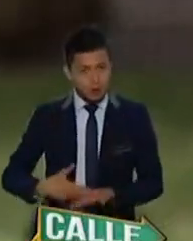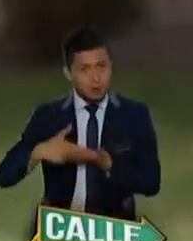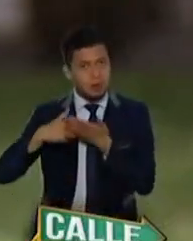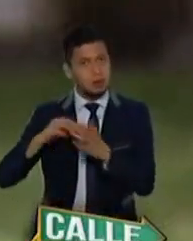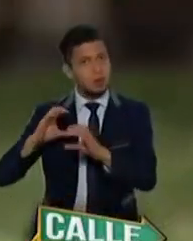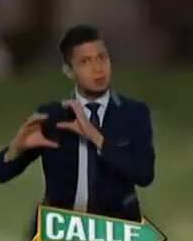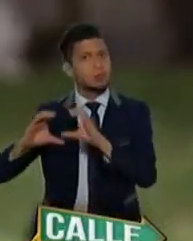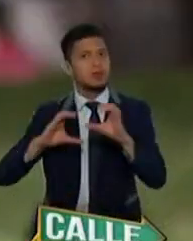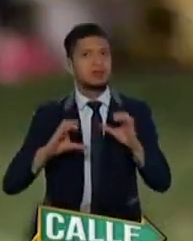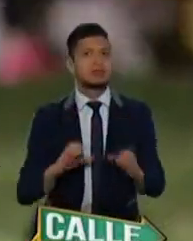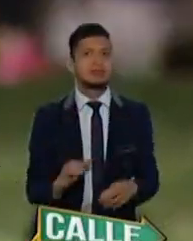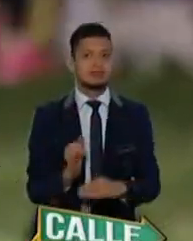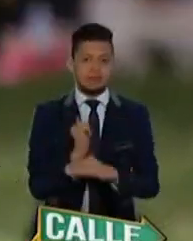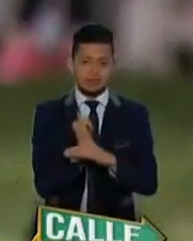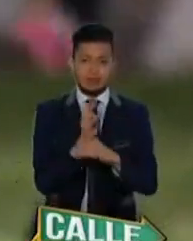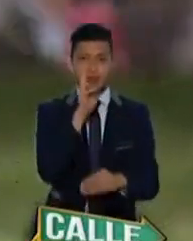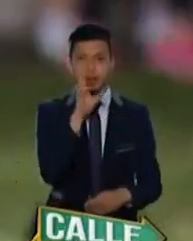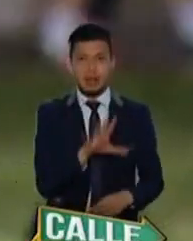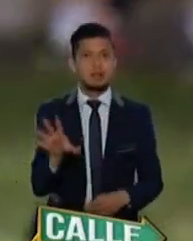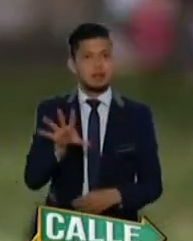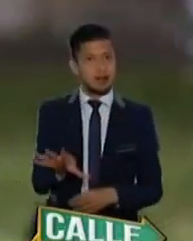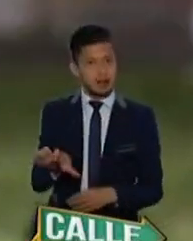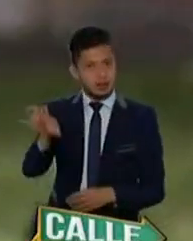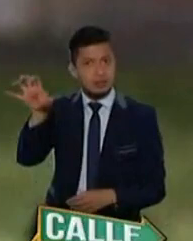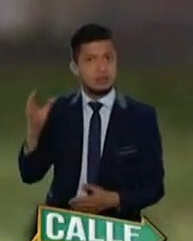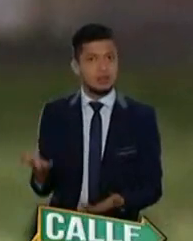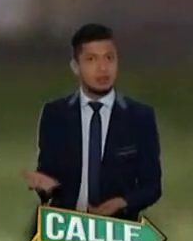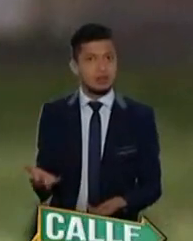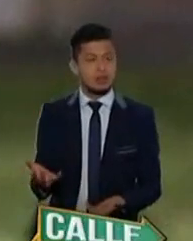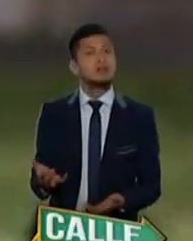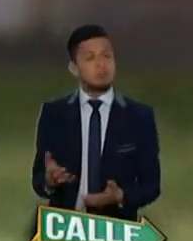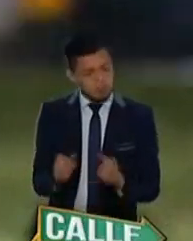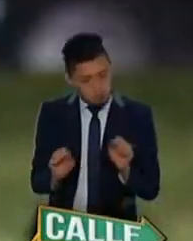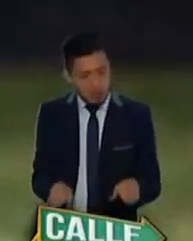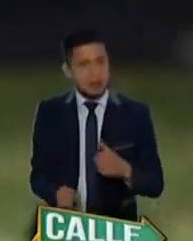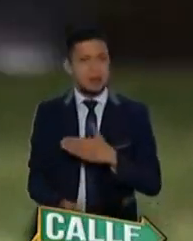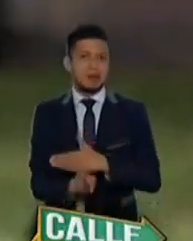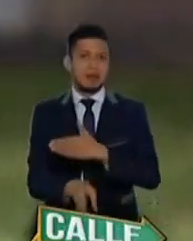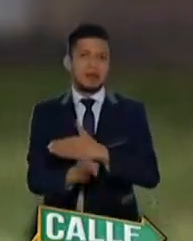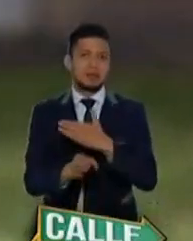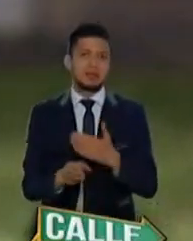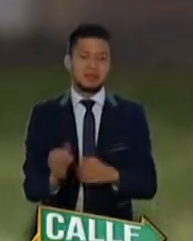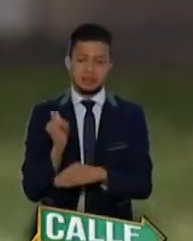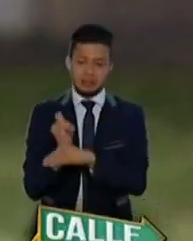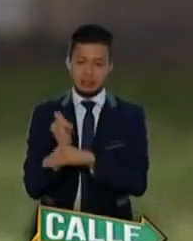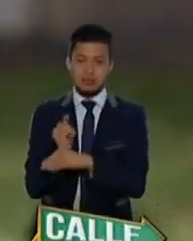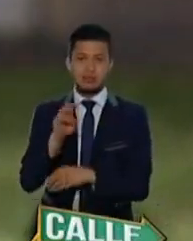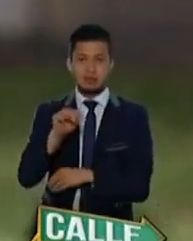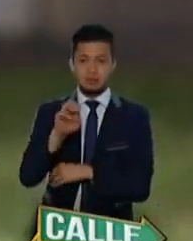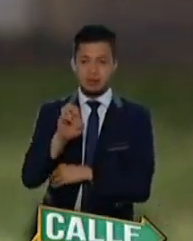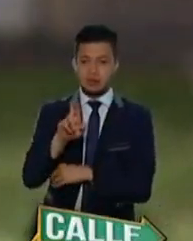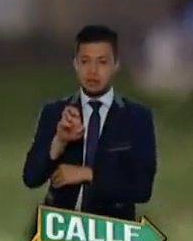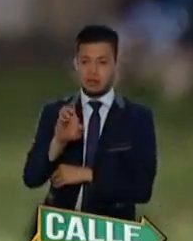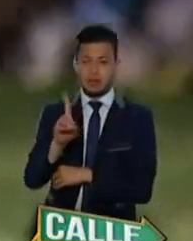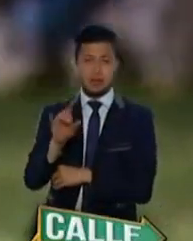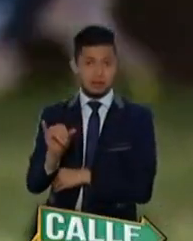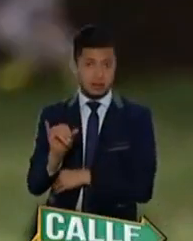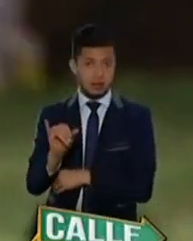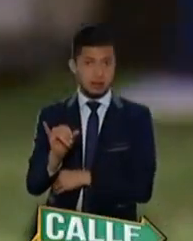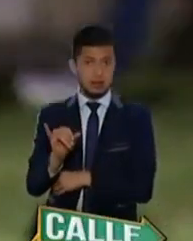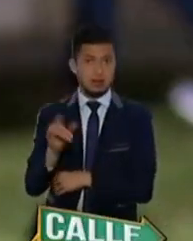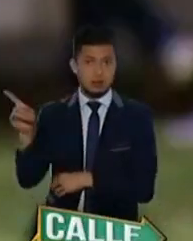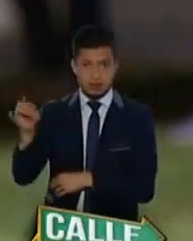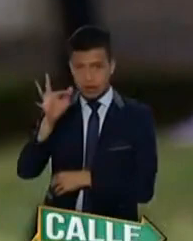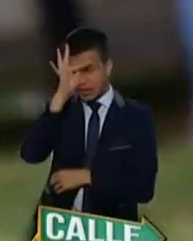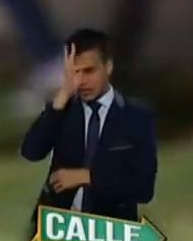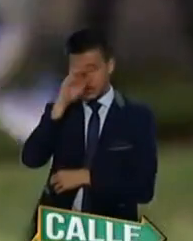comunicación con el Instituto Nacional de Cancerología. Y mientras tanto, podemos continuar entonces con el Instituto Mederi, ¿puede ser? La clínica